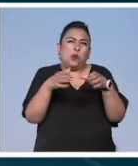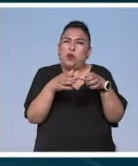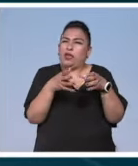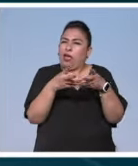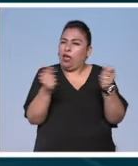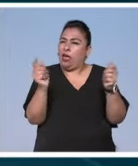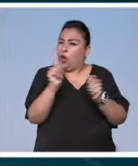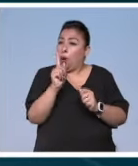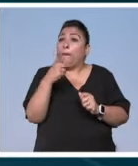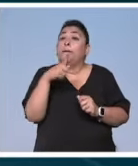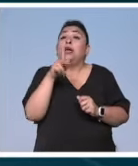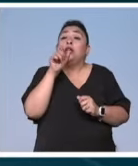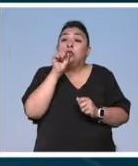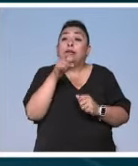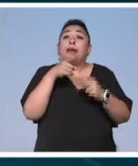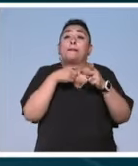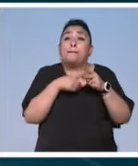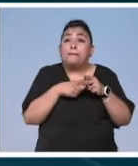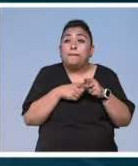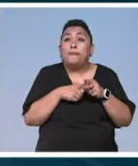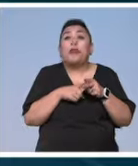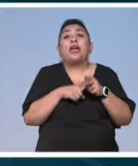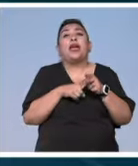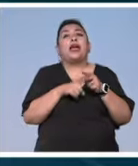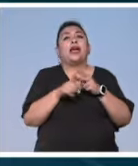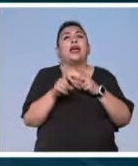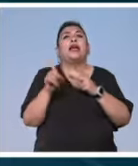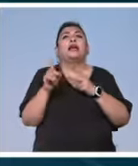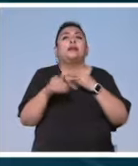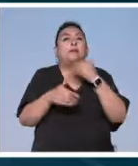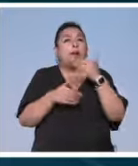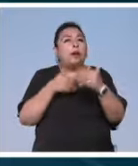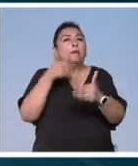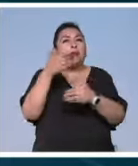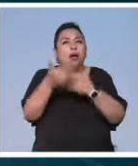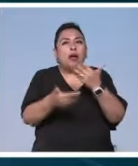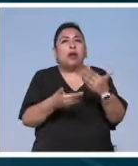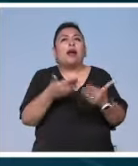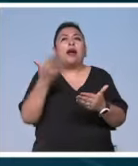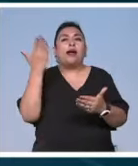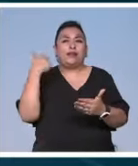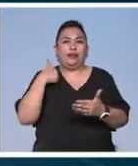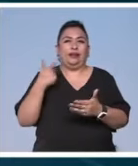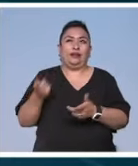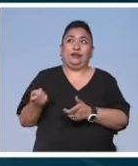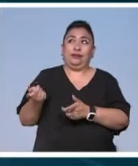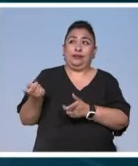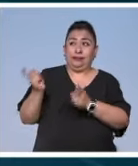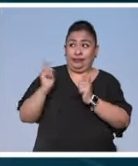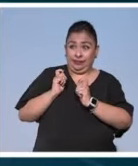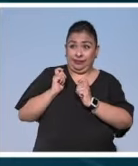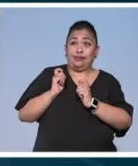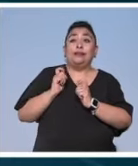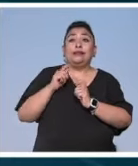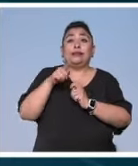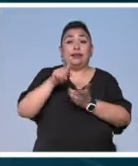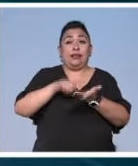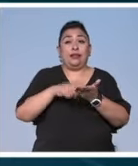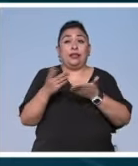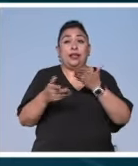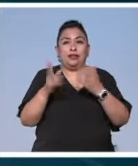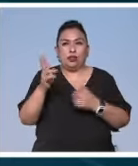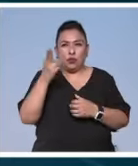sí puede comenzar o construir, seguir construyendo sobre lo que mis colegas anteriores construyeron en Danza UNAM,